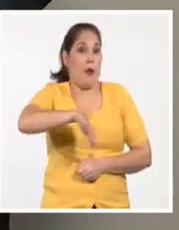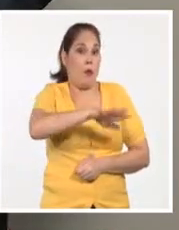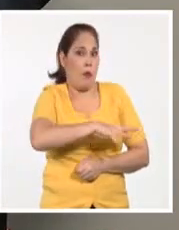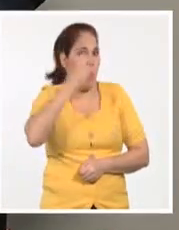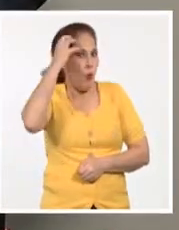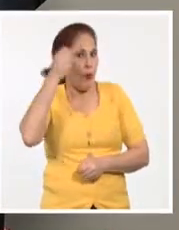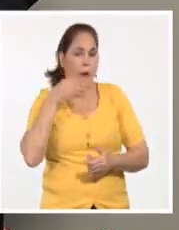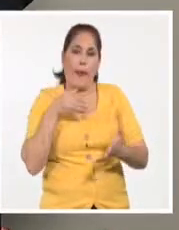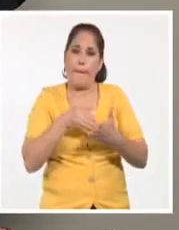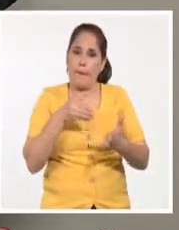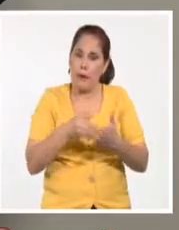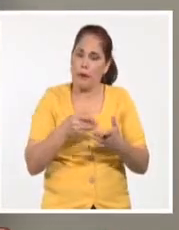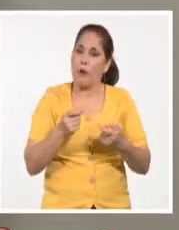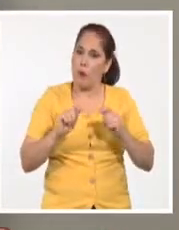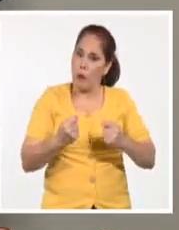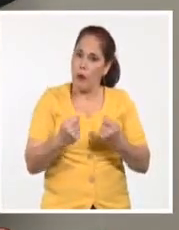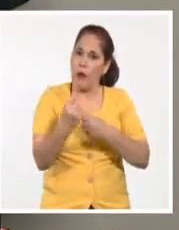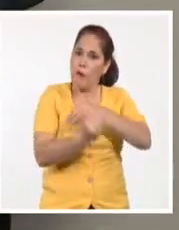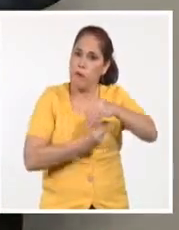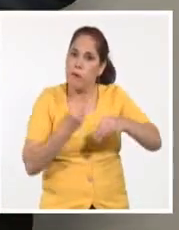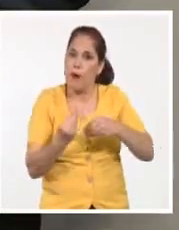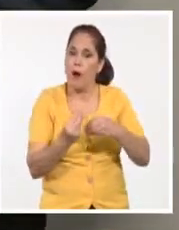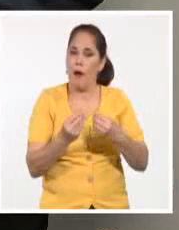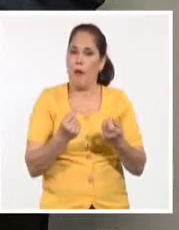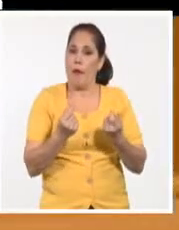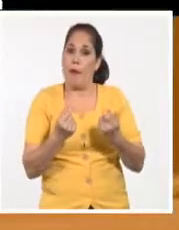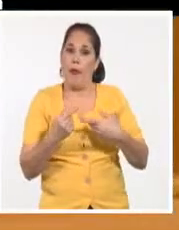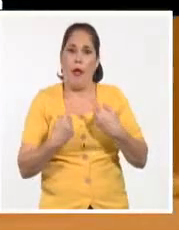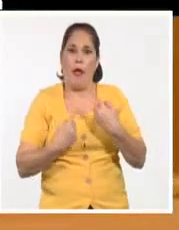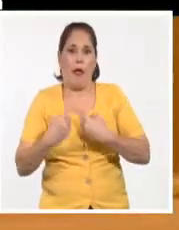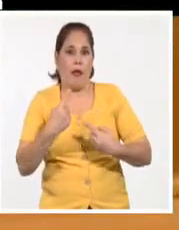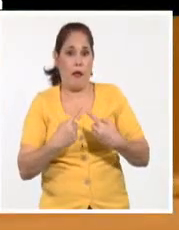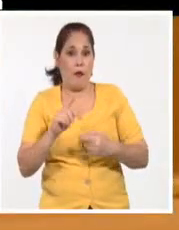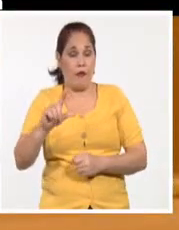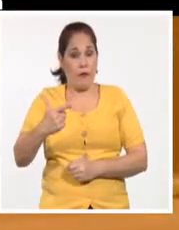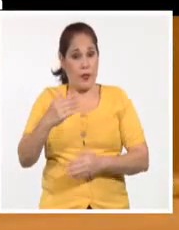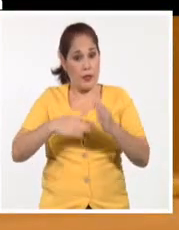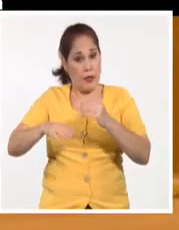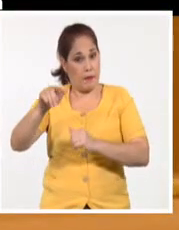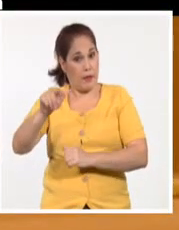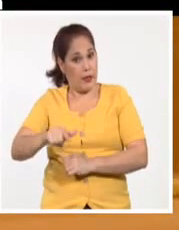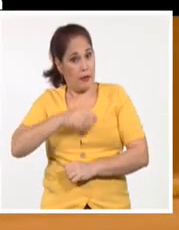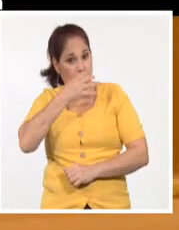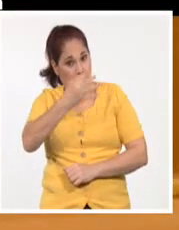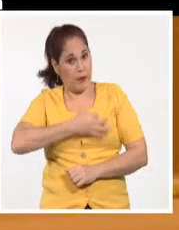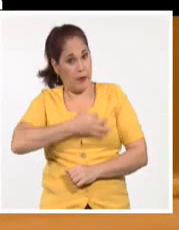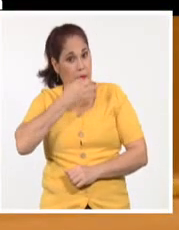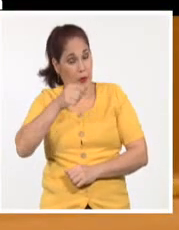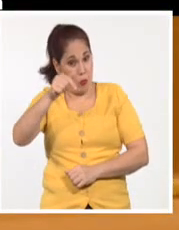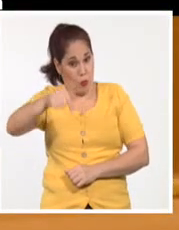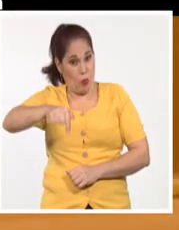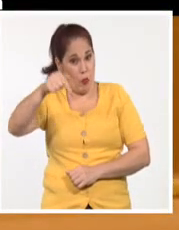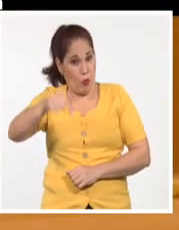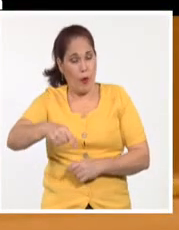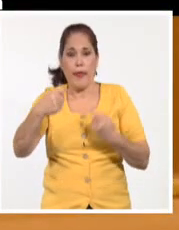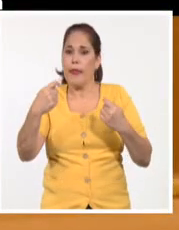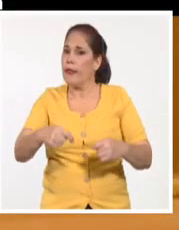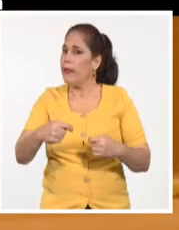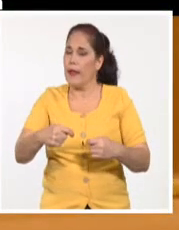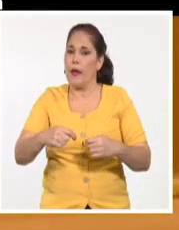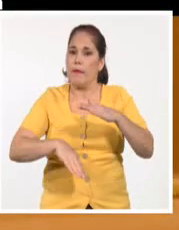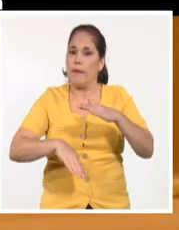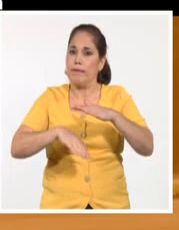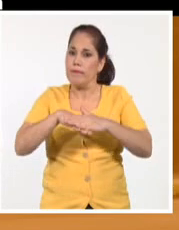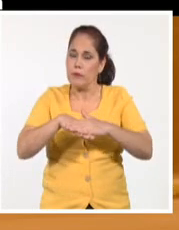intervenga en el mercado cambiario. En este sentido, el viceprimer ministro Gil Fernández explicó que hoy habría que poner una X